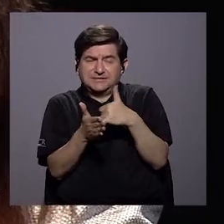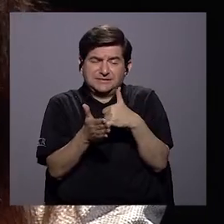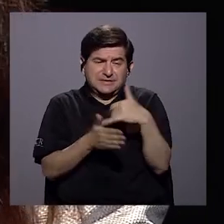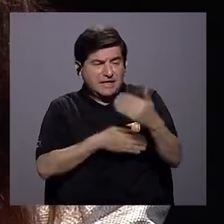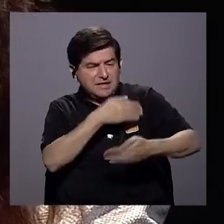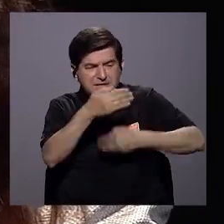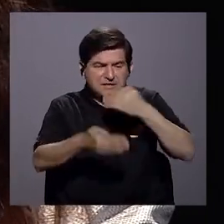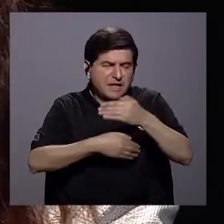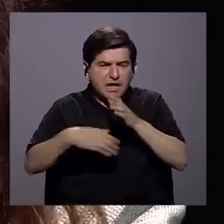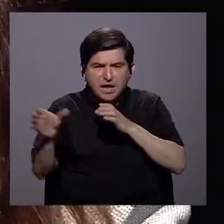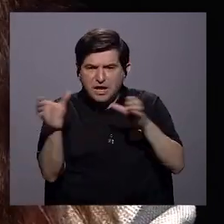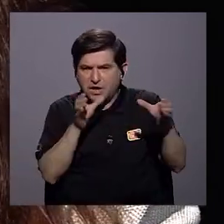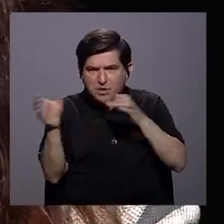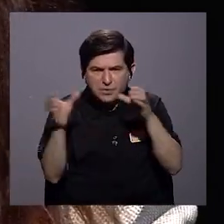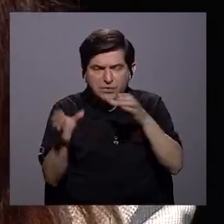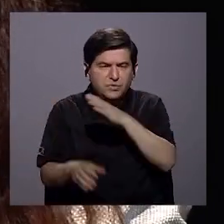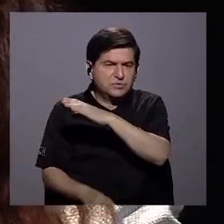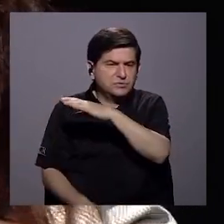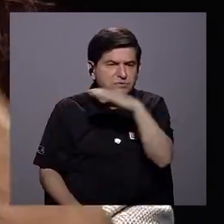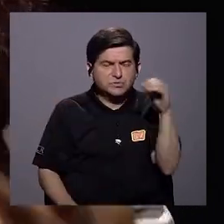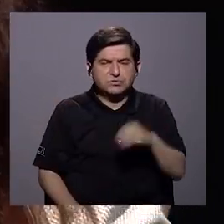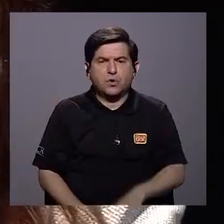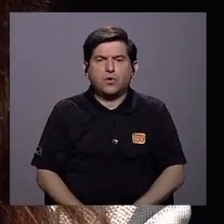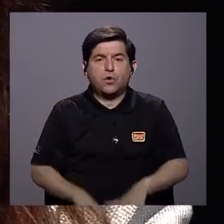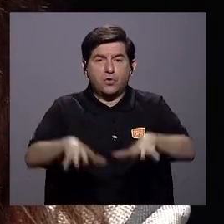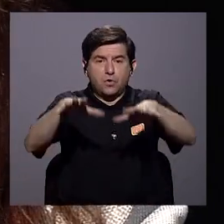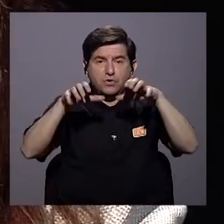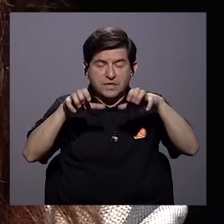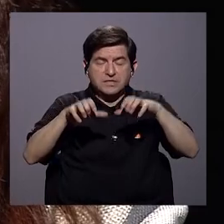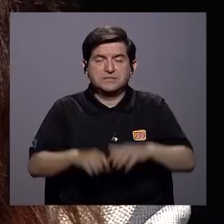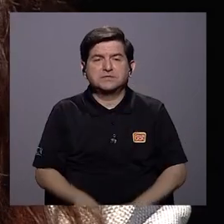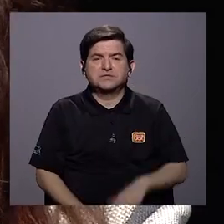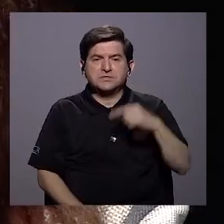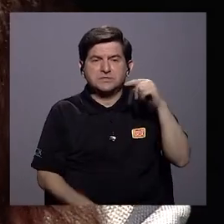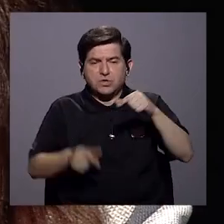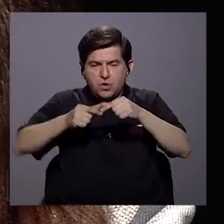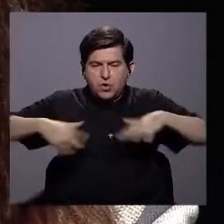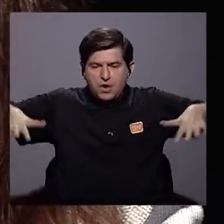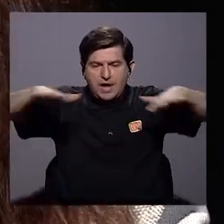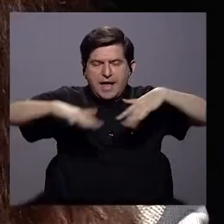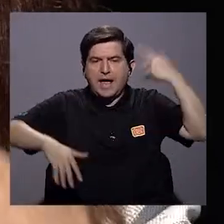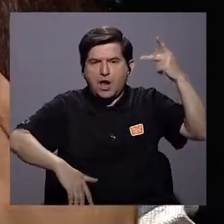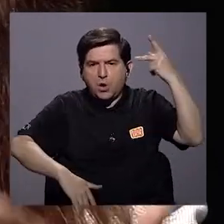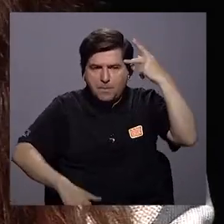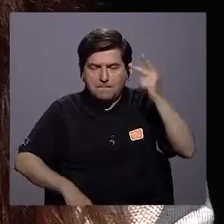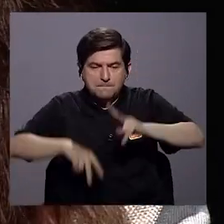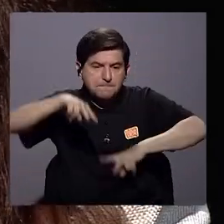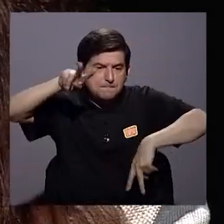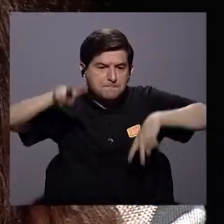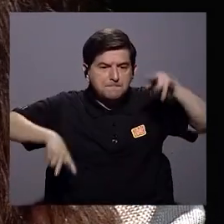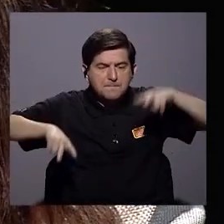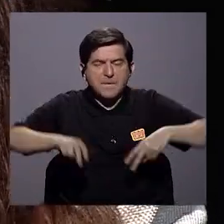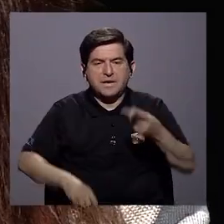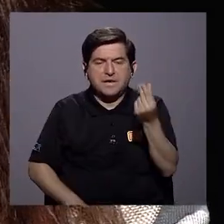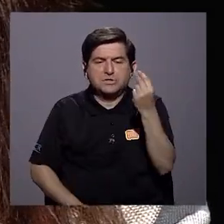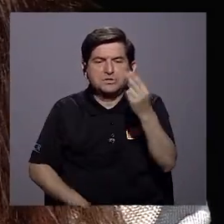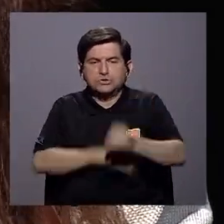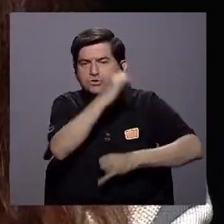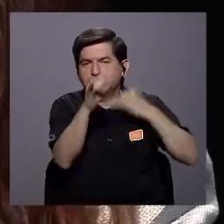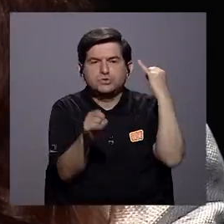de las dinámicas comerciales e incluso de las tensiones geopolíticas que se puedan dar en el mundo, de la variación en los precios